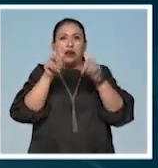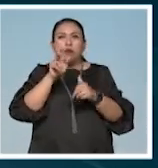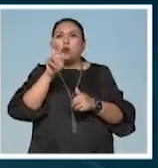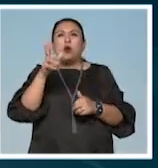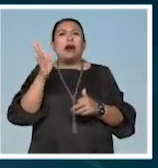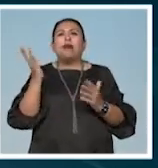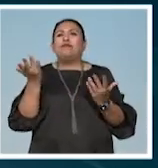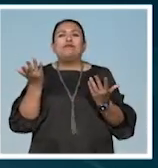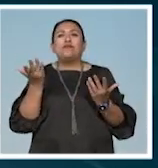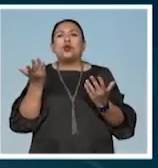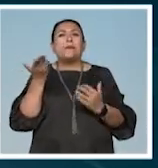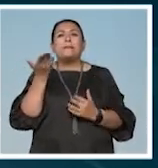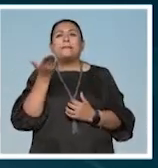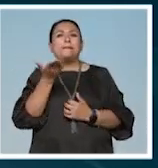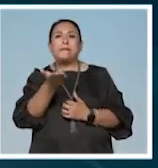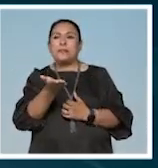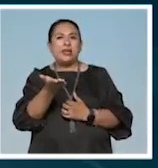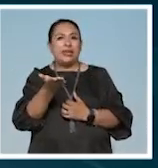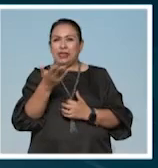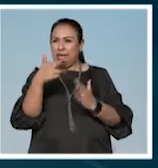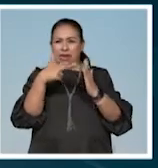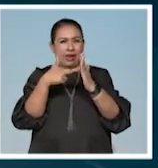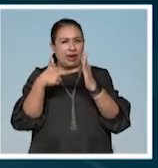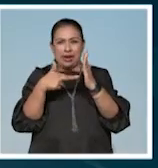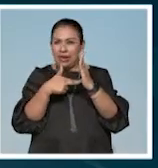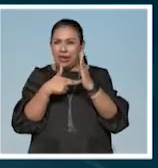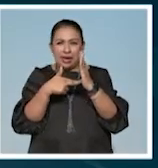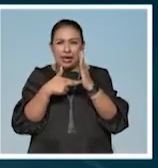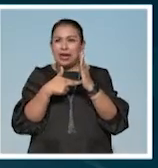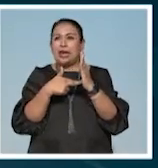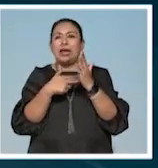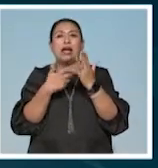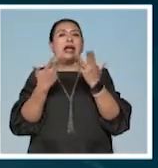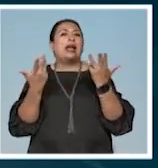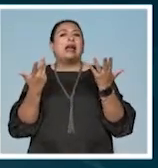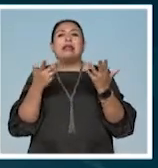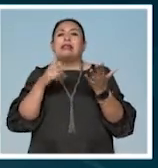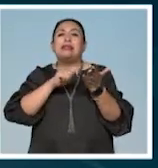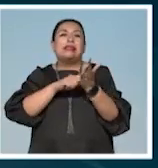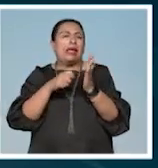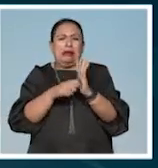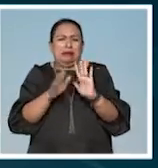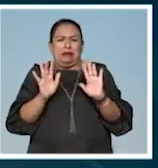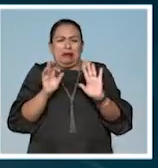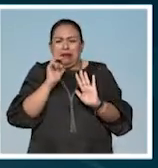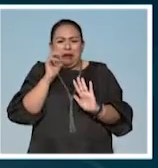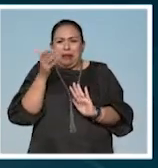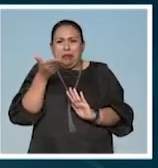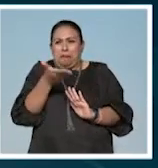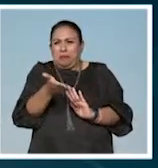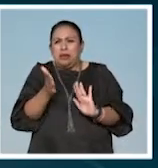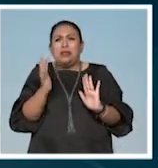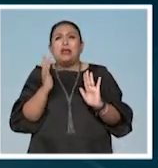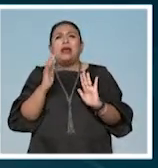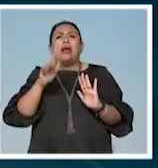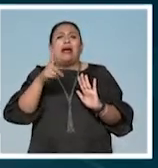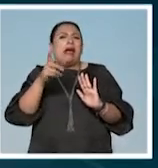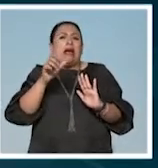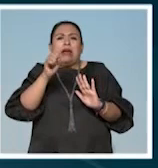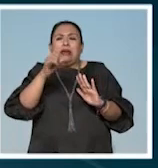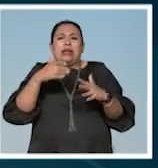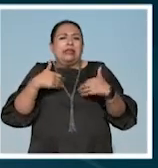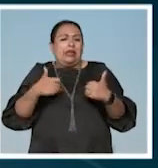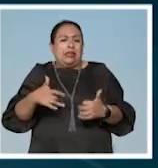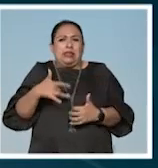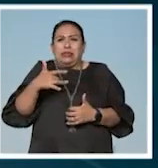no te pide reglas ni técnicas ni nada. Es como te lo de entender, como